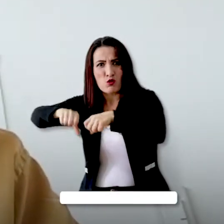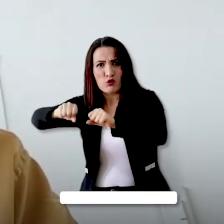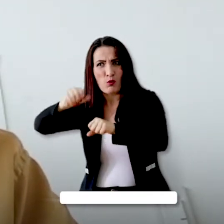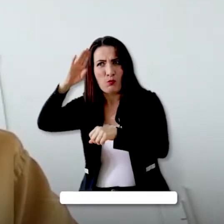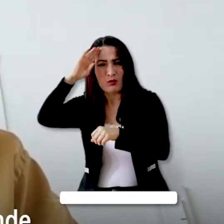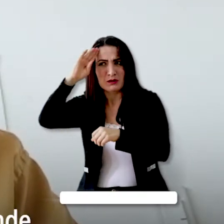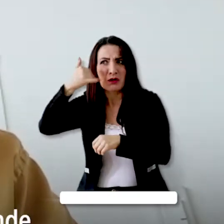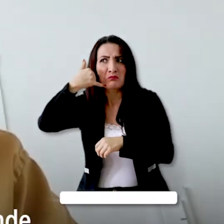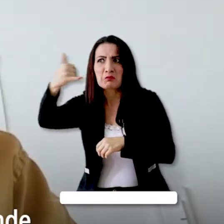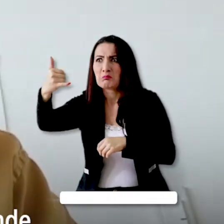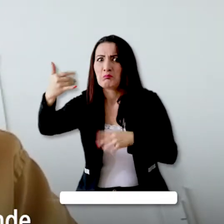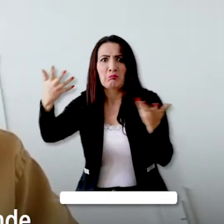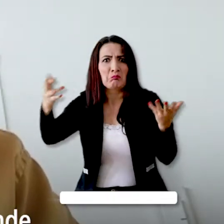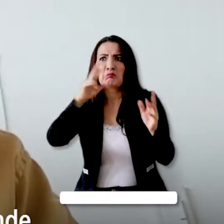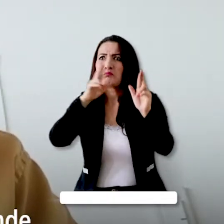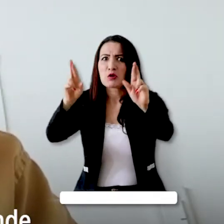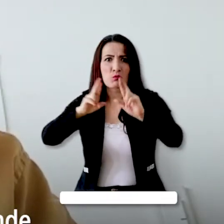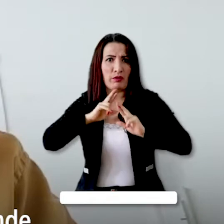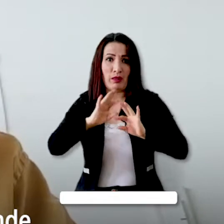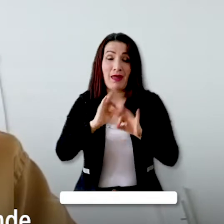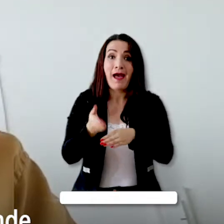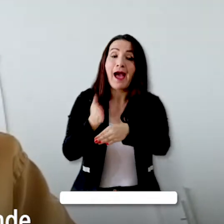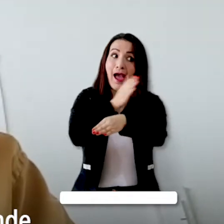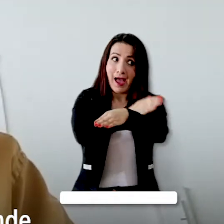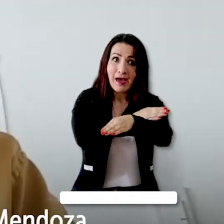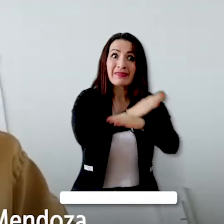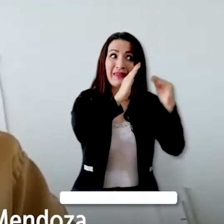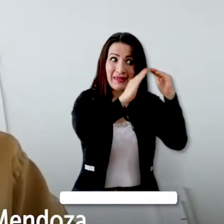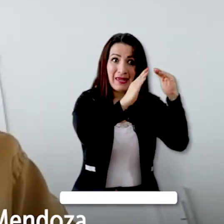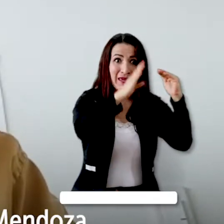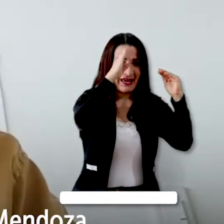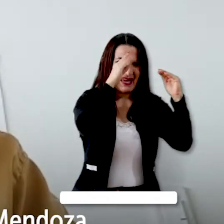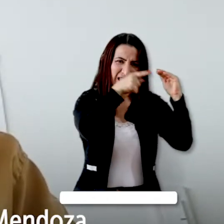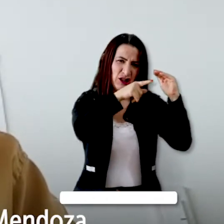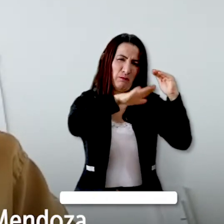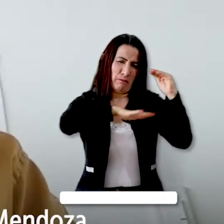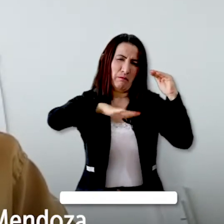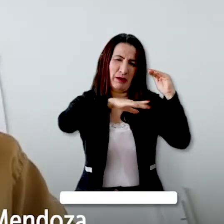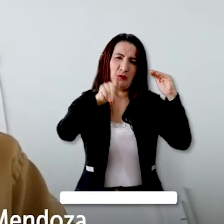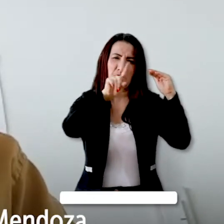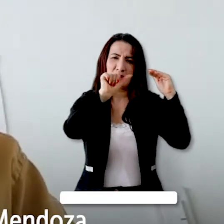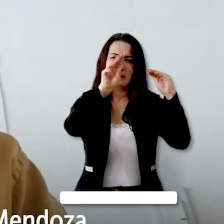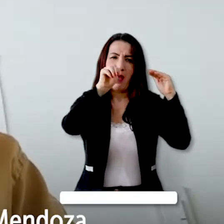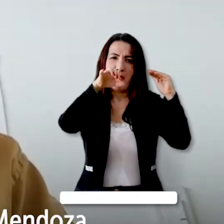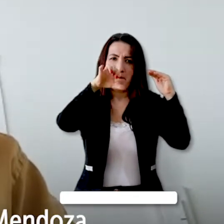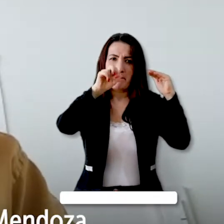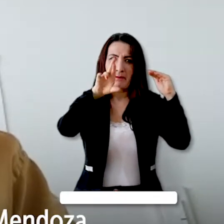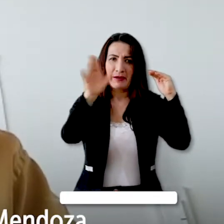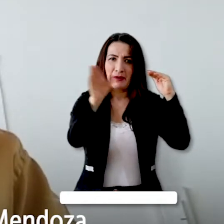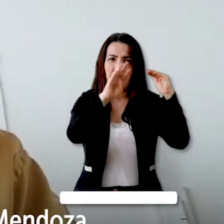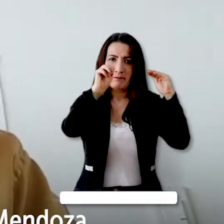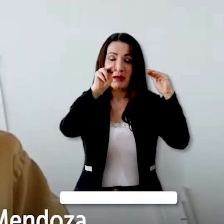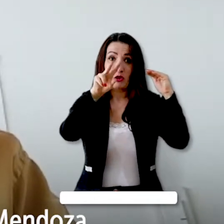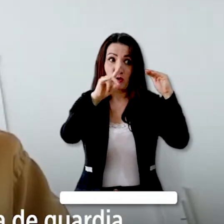cuadrantes. Así que tenemos esa falencia grande. Porque antes nuestro CAI del Sanper Mendoza